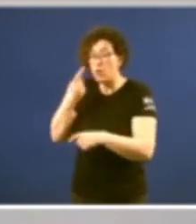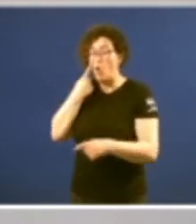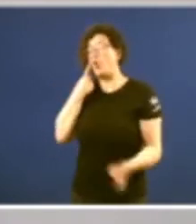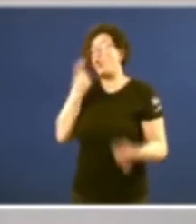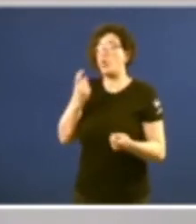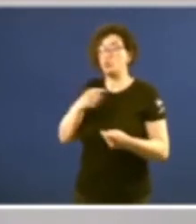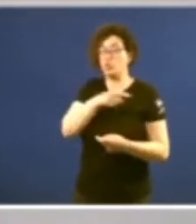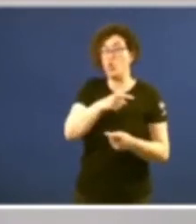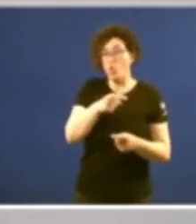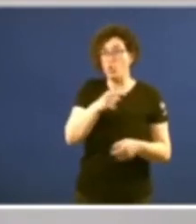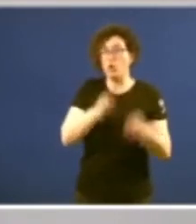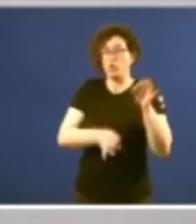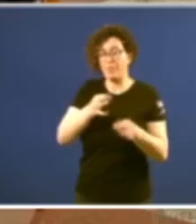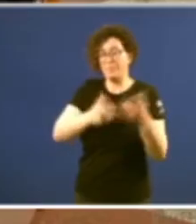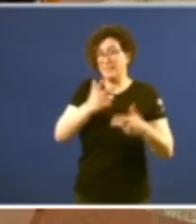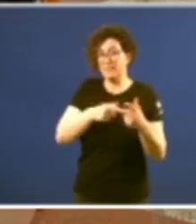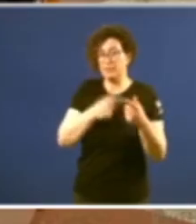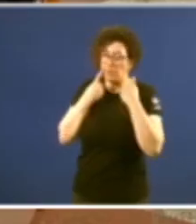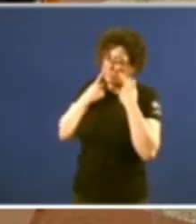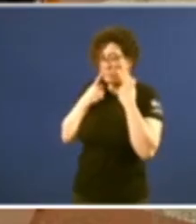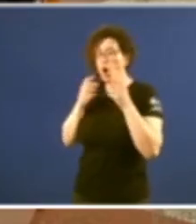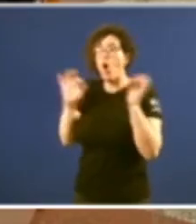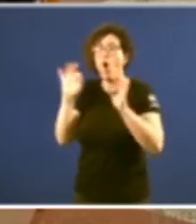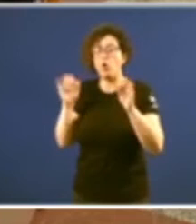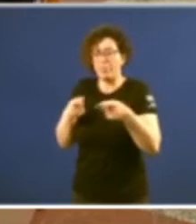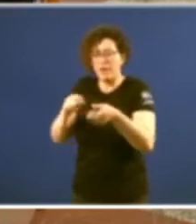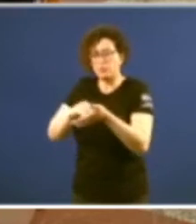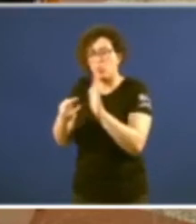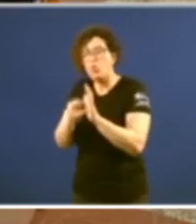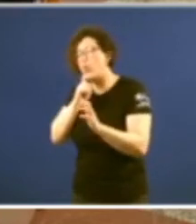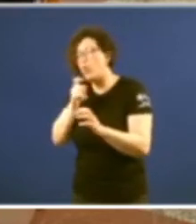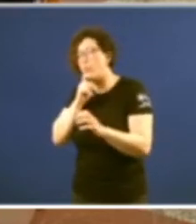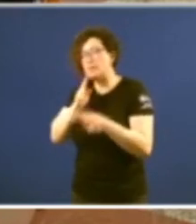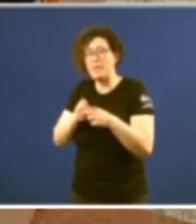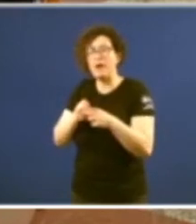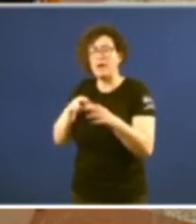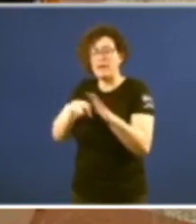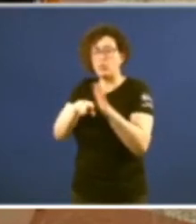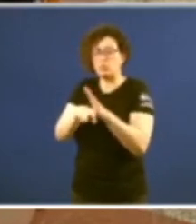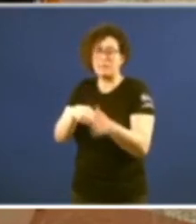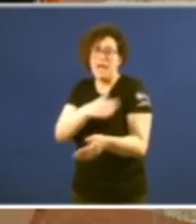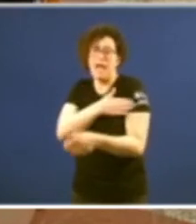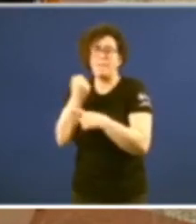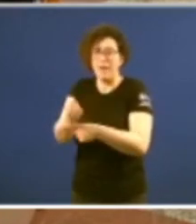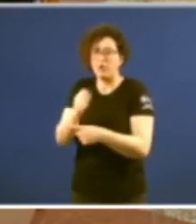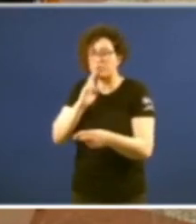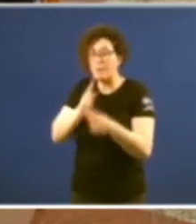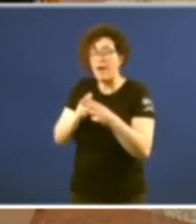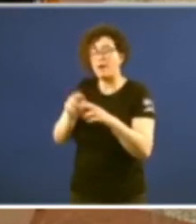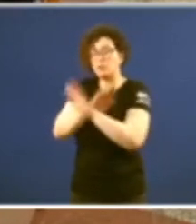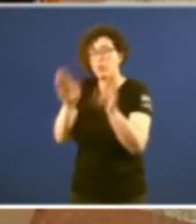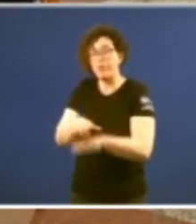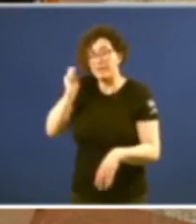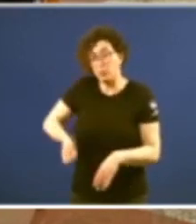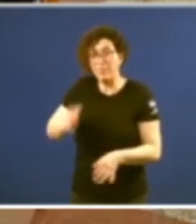da justificación contenciosa administrativa ou cando resolvemos os recursos de amparo contra resoluciones judiciales.